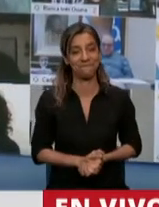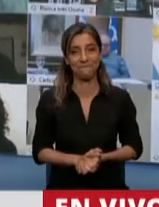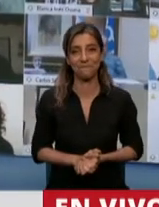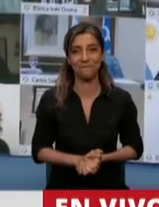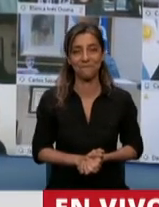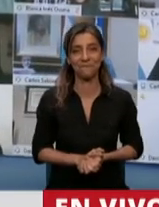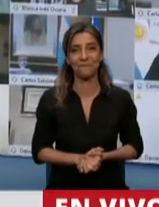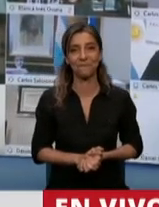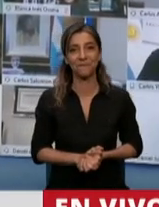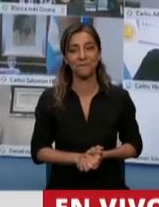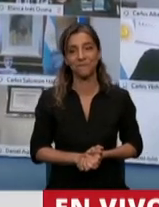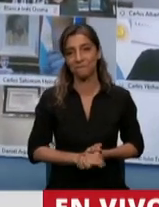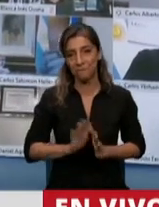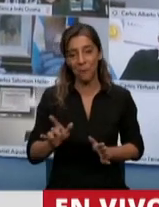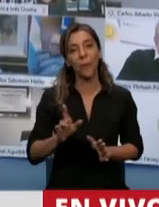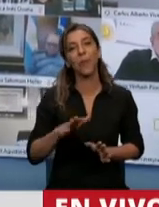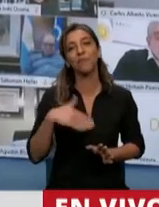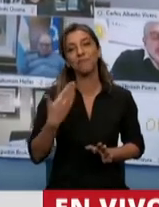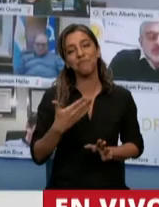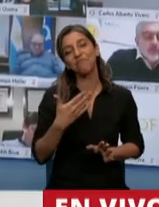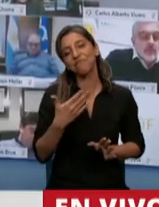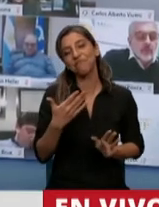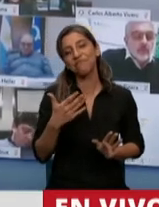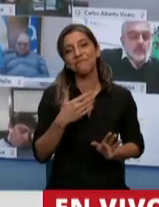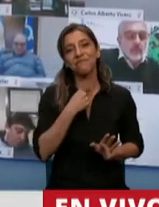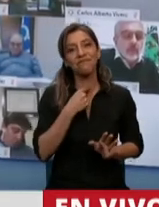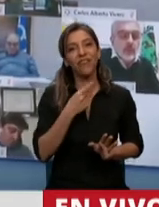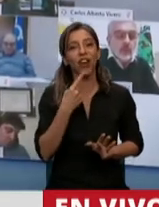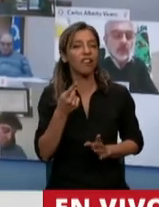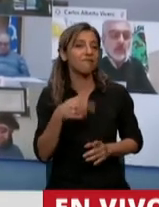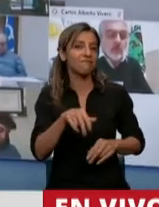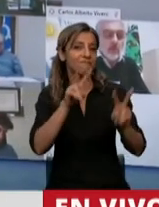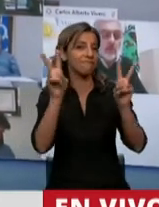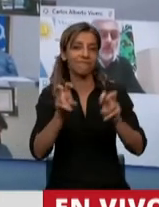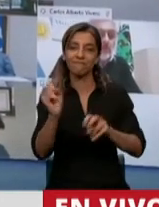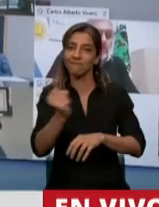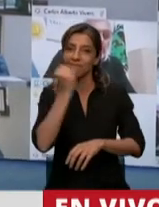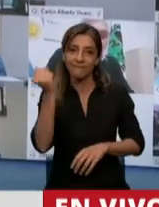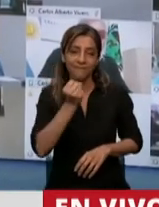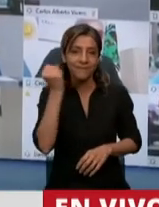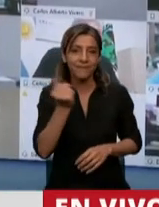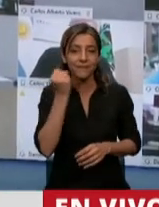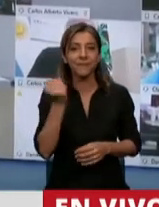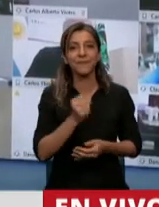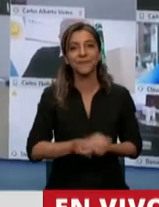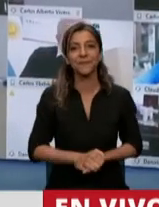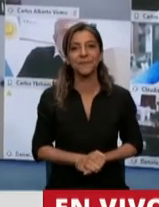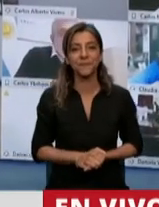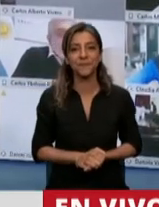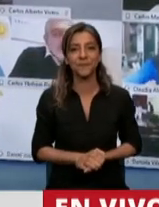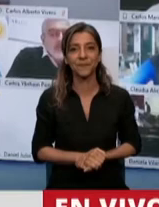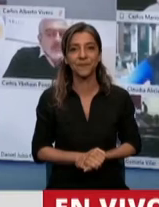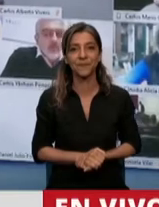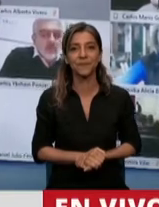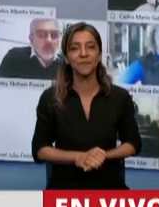En segundo lugar, señora Presidenta, creo que este tema es sumamente importante. Realmente tiene